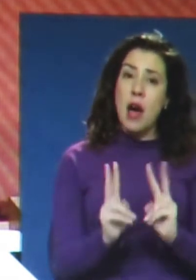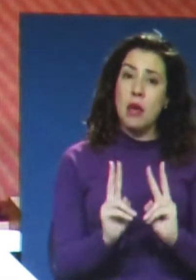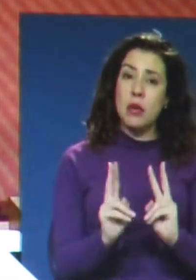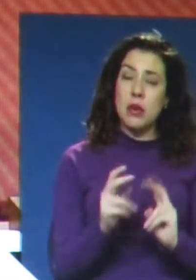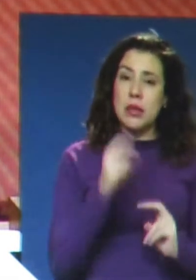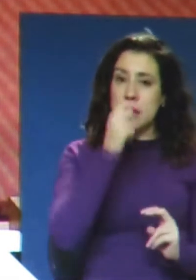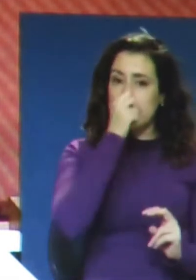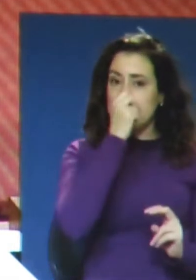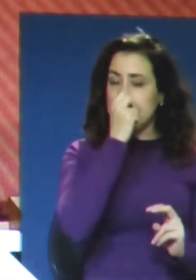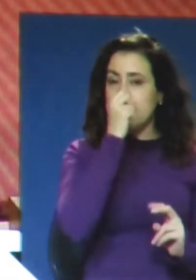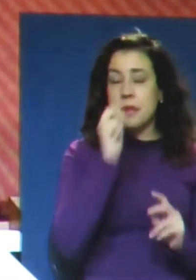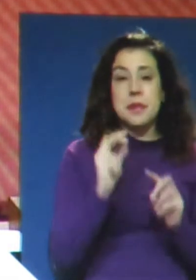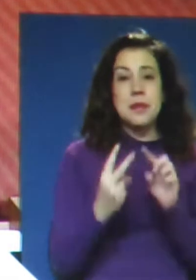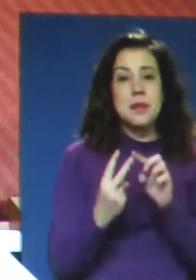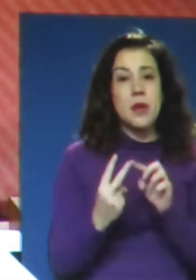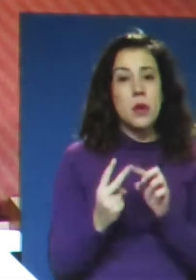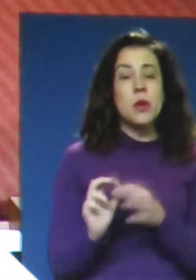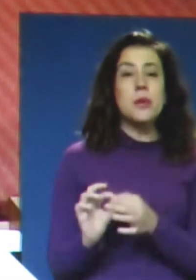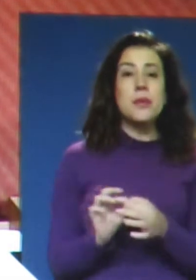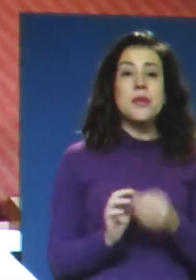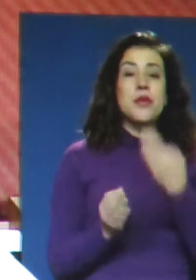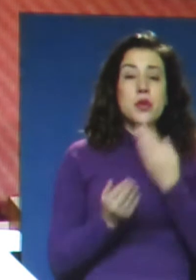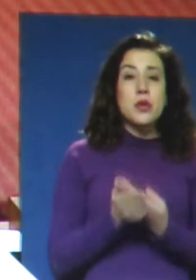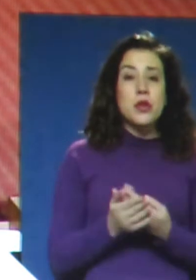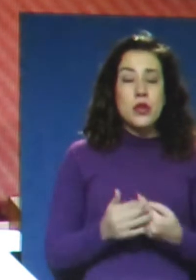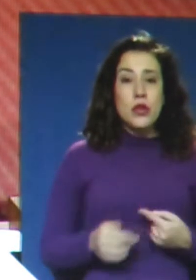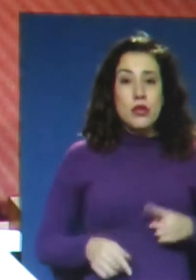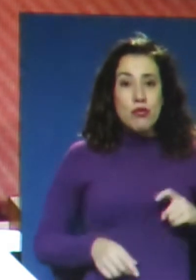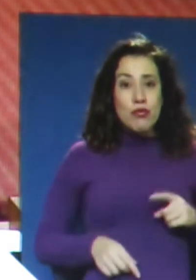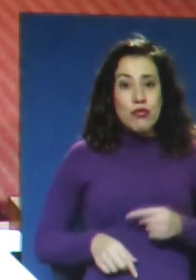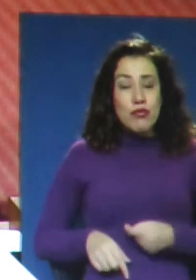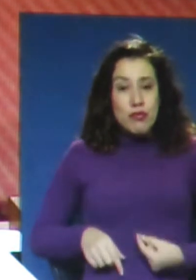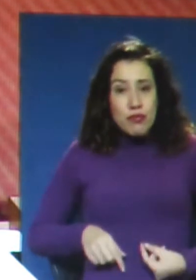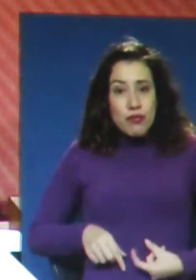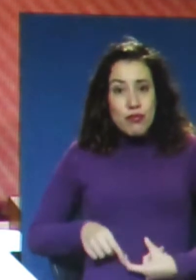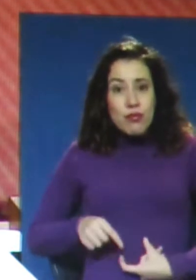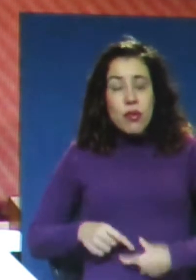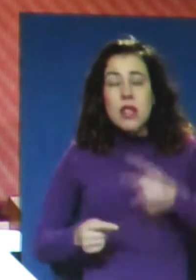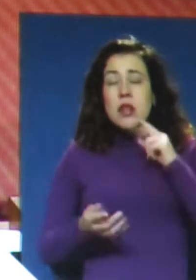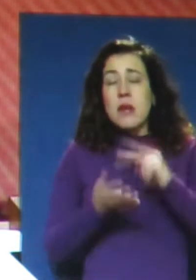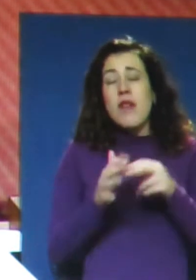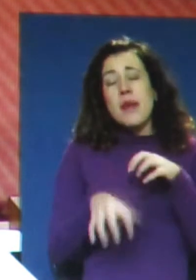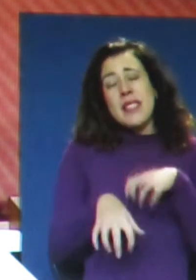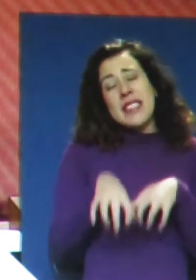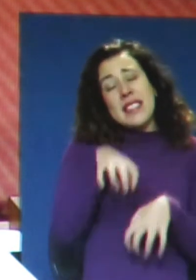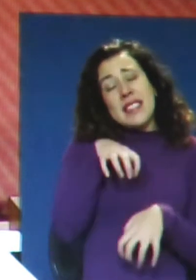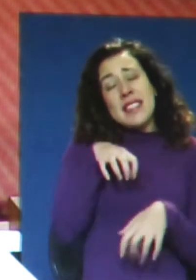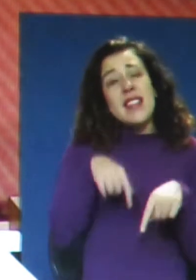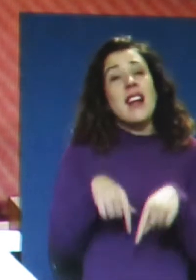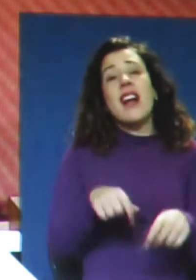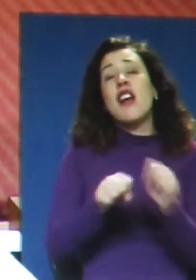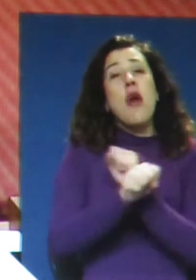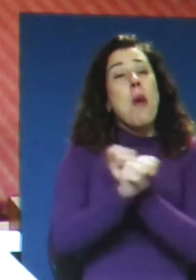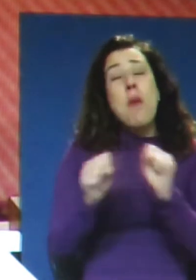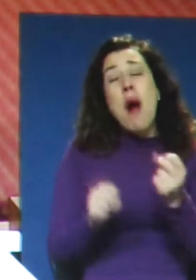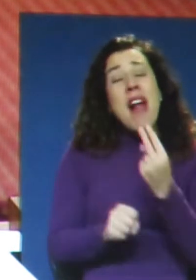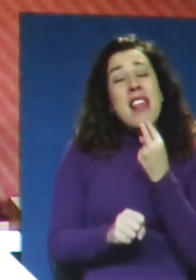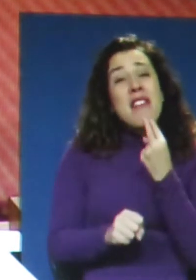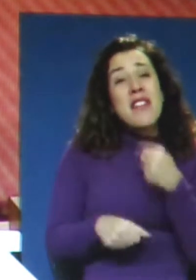En la segunda causal, en que el embrión o feto padezca de alteración estructural o congénita incompatible con la vida